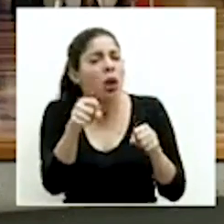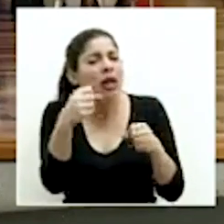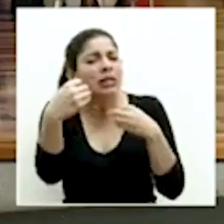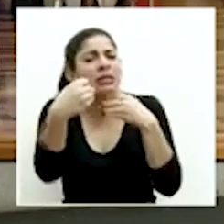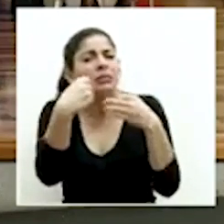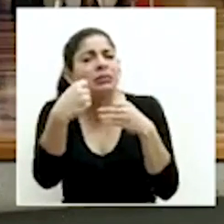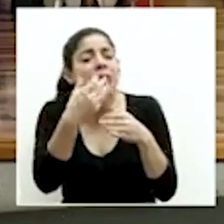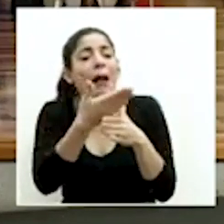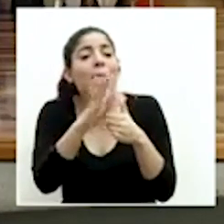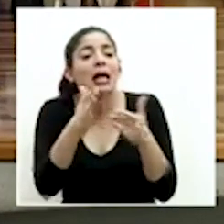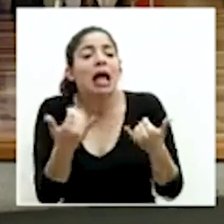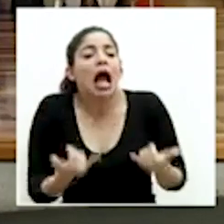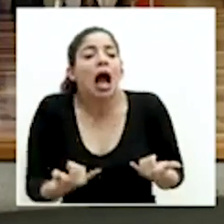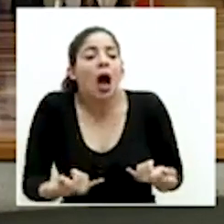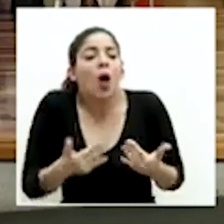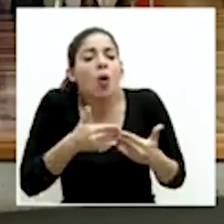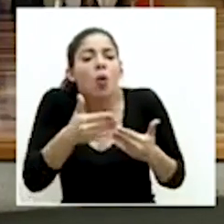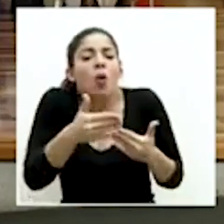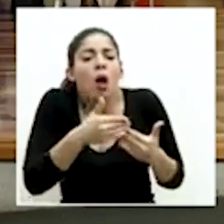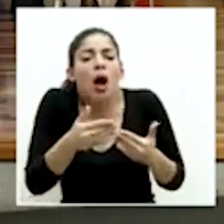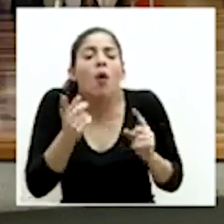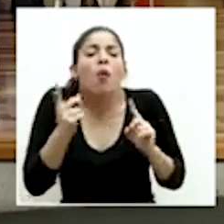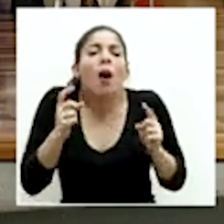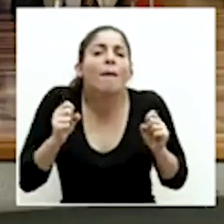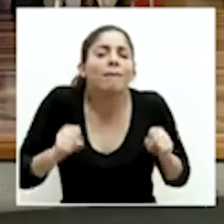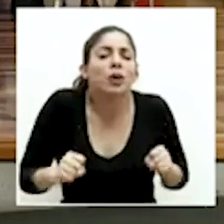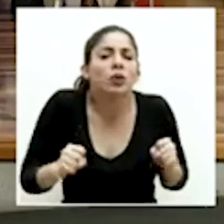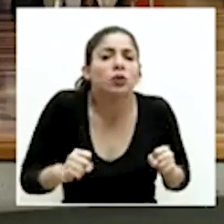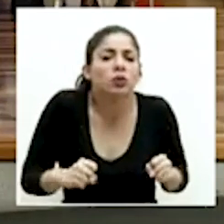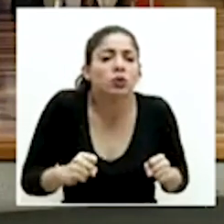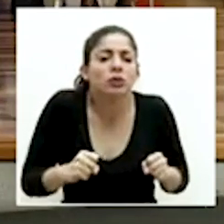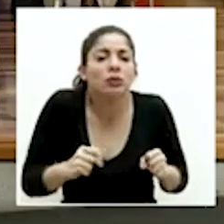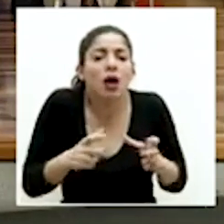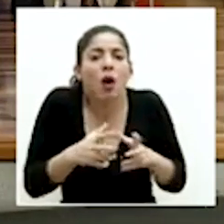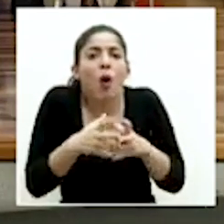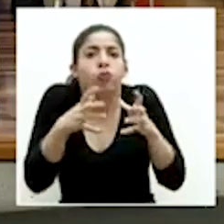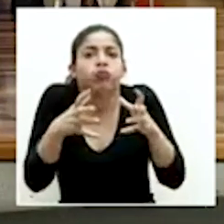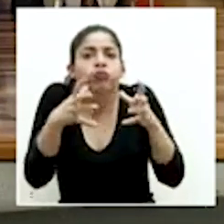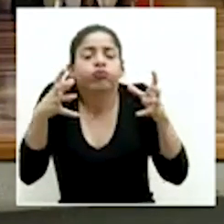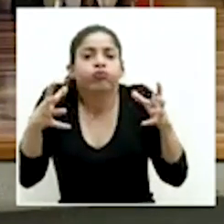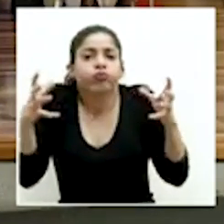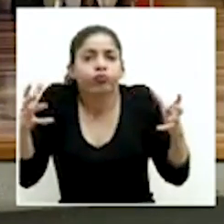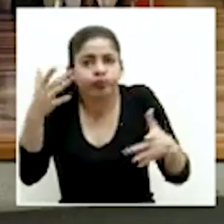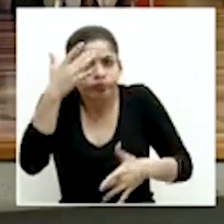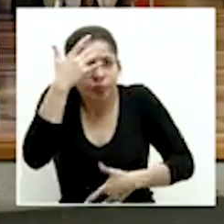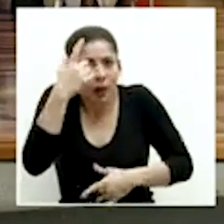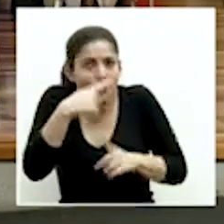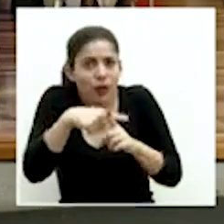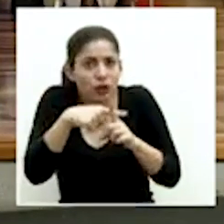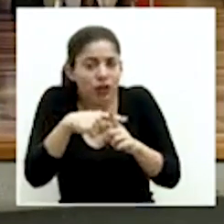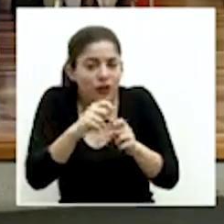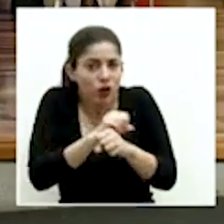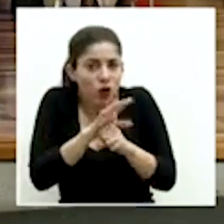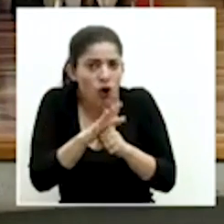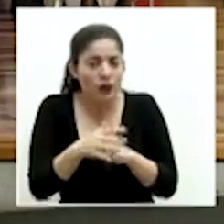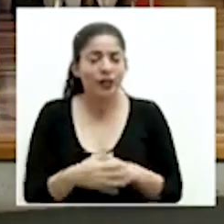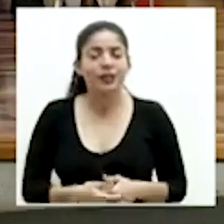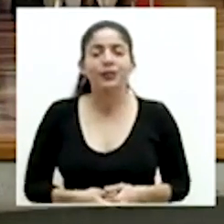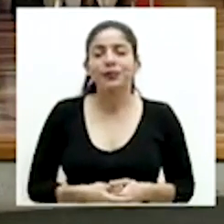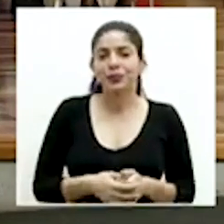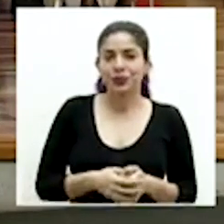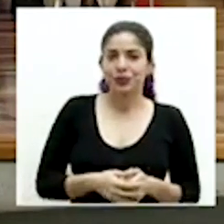a la fase en que nos encontramos y las posibilidades de que aumenten exponencialmente los casos positivos de COVID-19